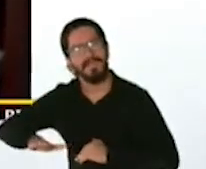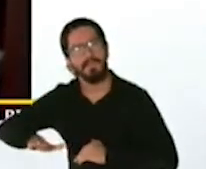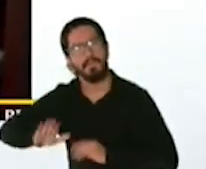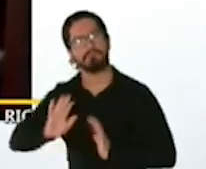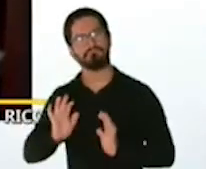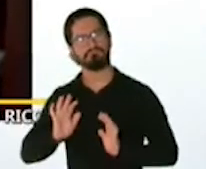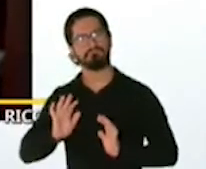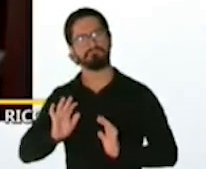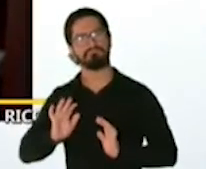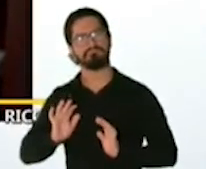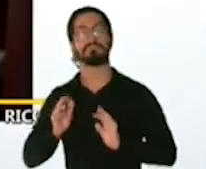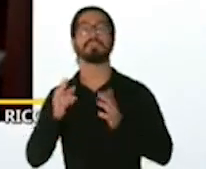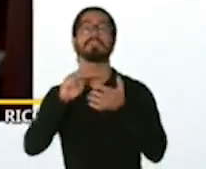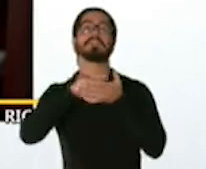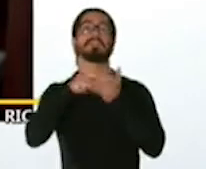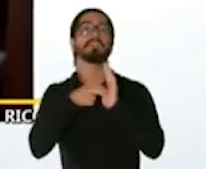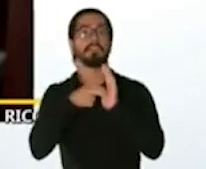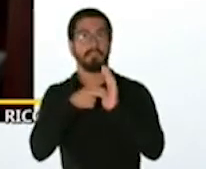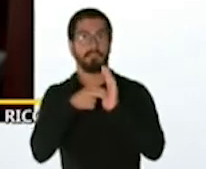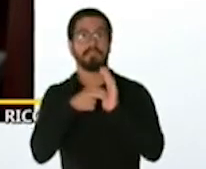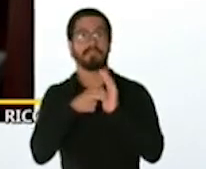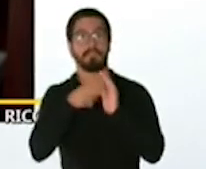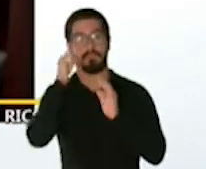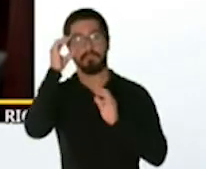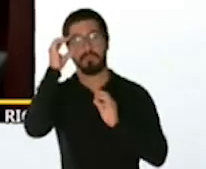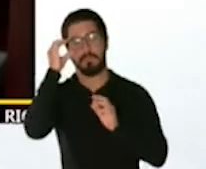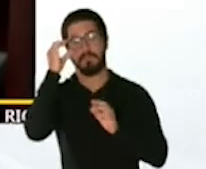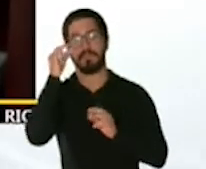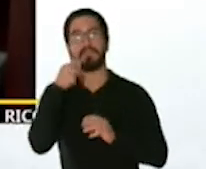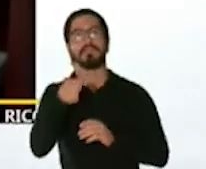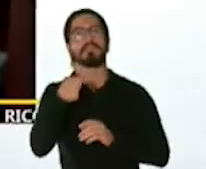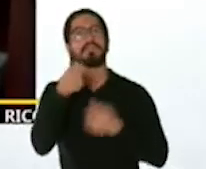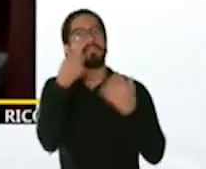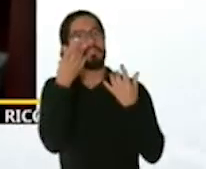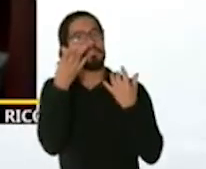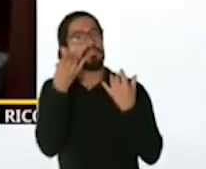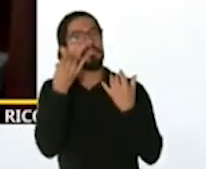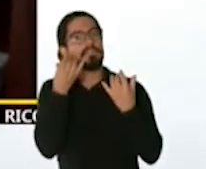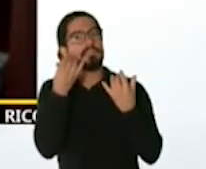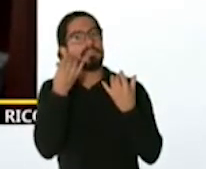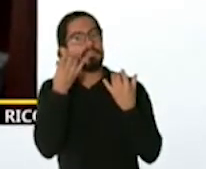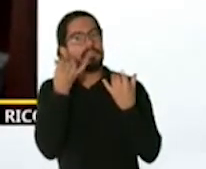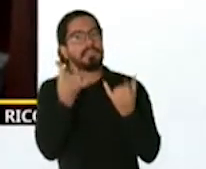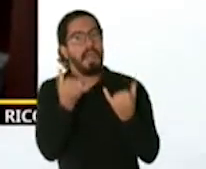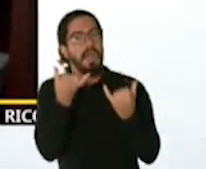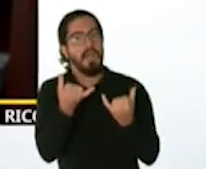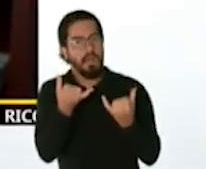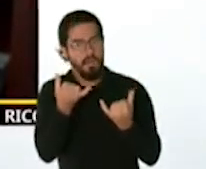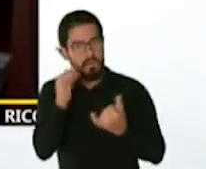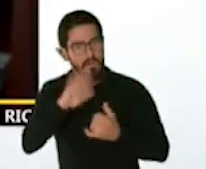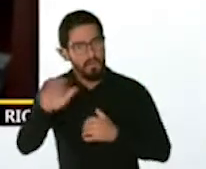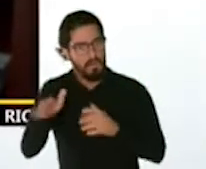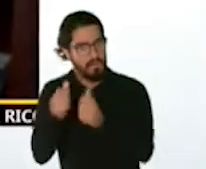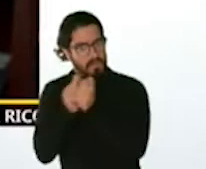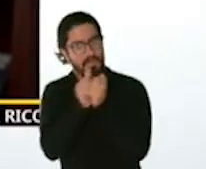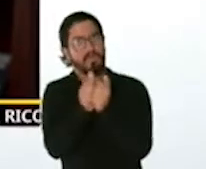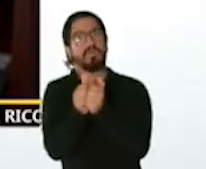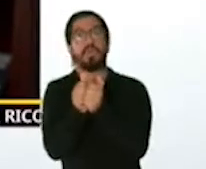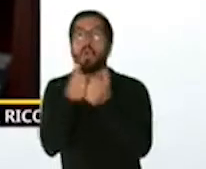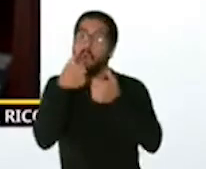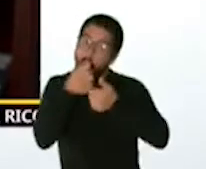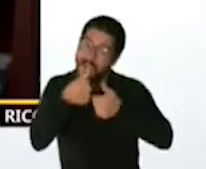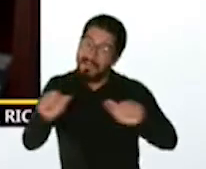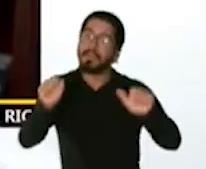ciertamente no solo estamos acostumbrados a eso gracias a Dios en este caso pues los niños aunque cualquiera puede tener enfermedad